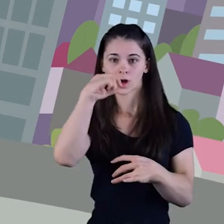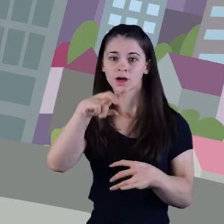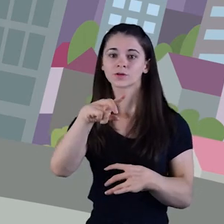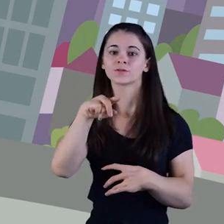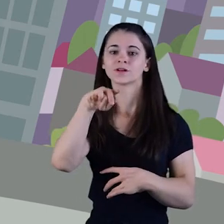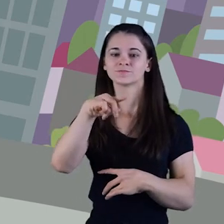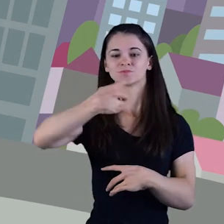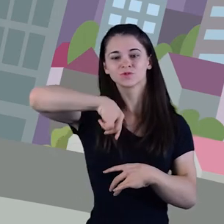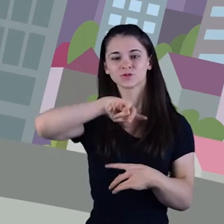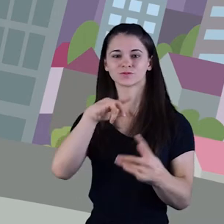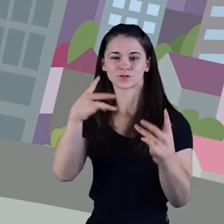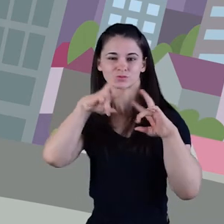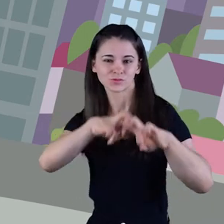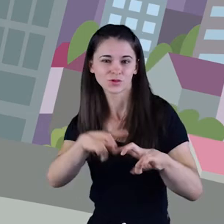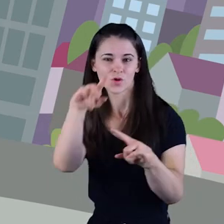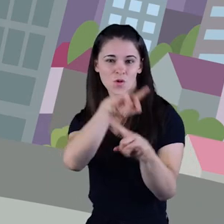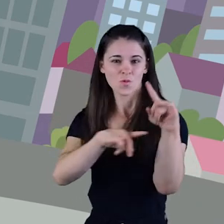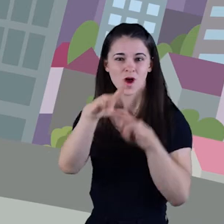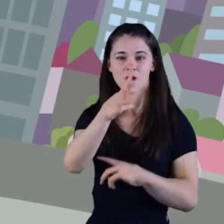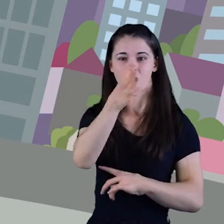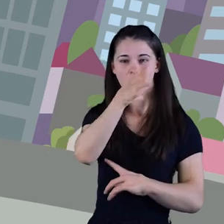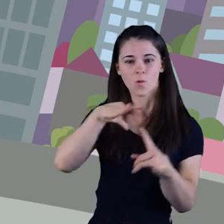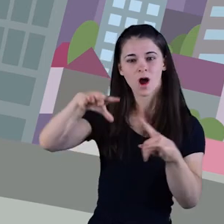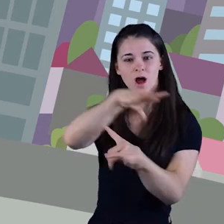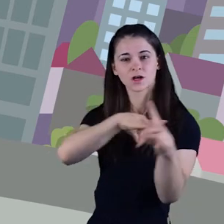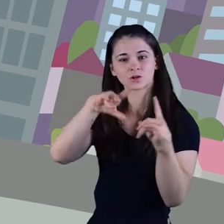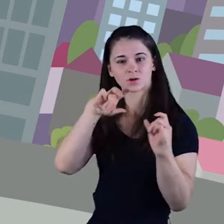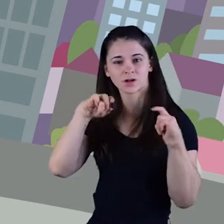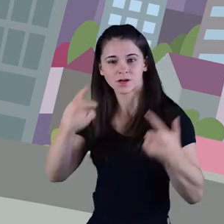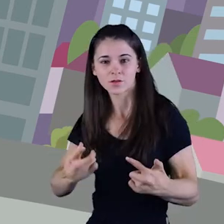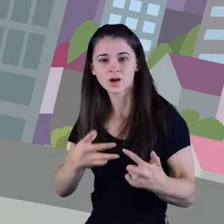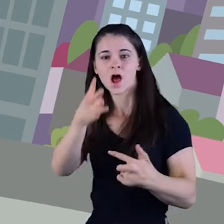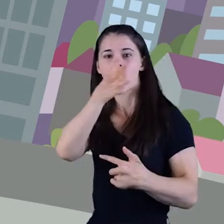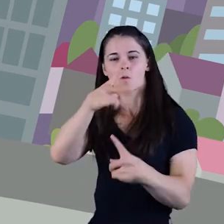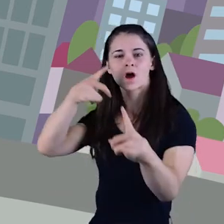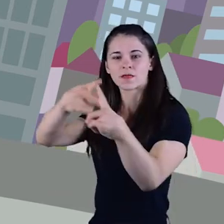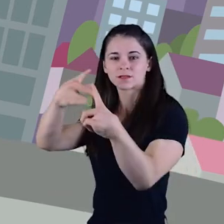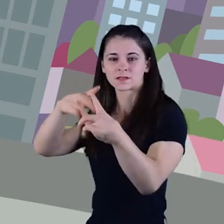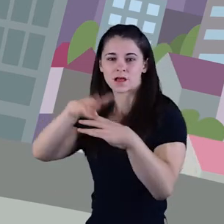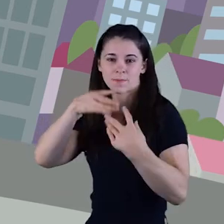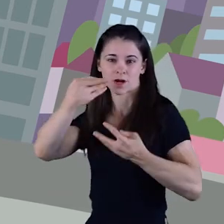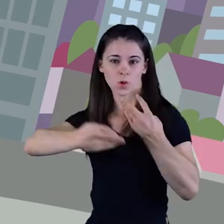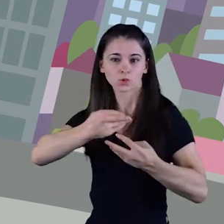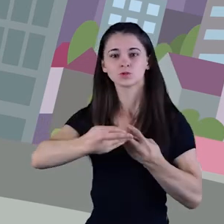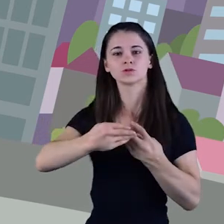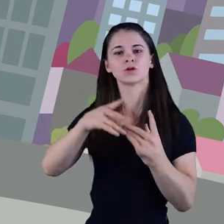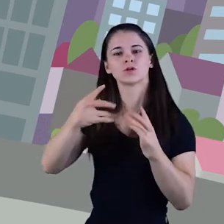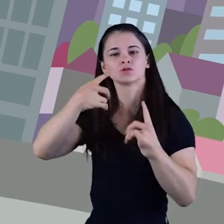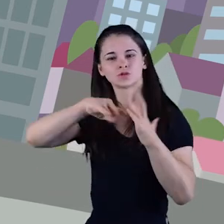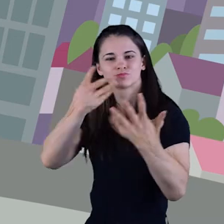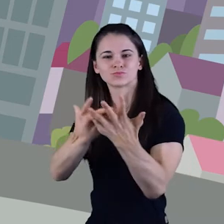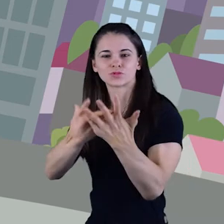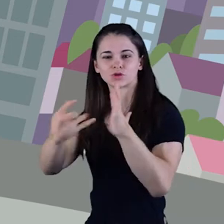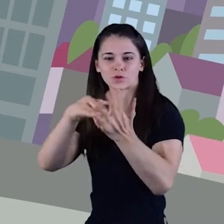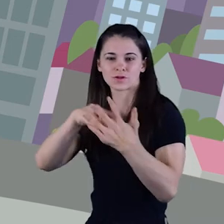realizamos estudios de los problemas del agua en el entorno natural y el agua destinada a nuestro uso y proponemos soluciones para